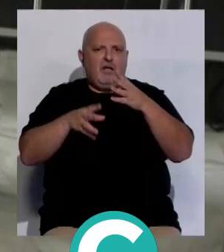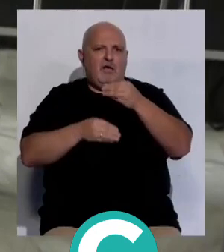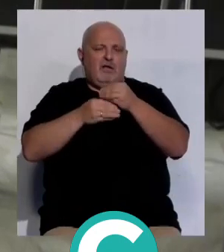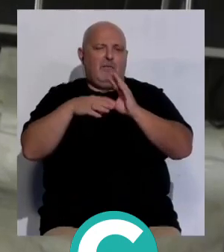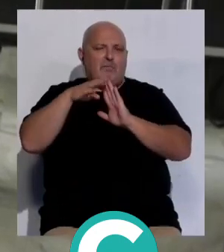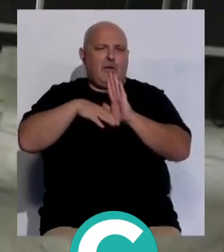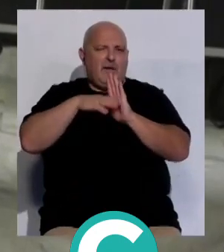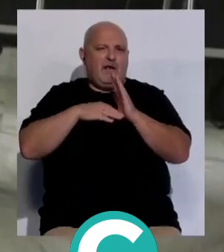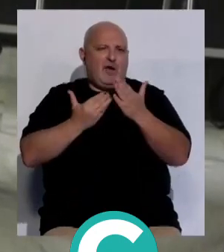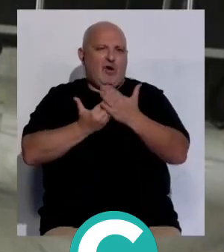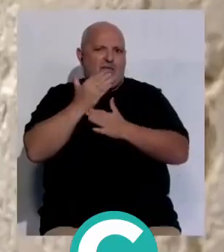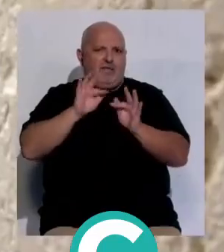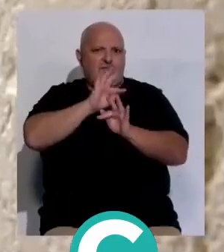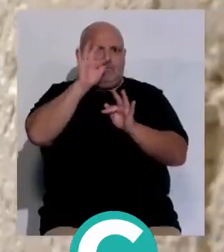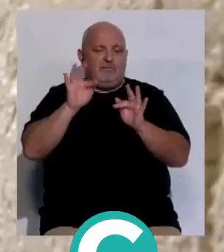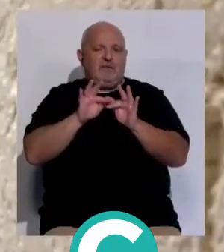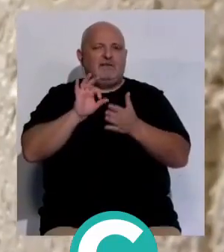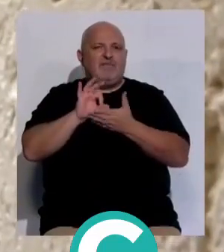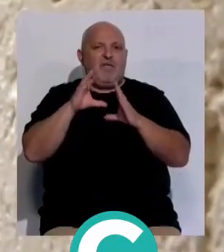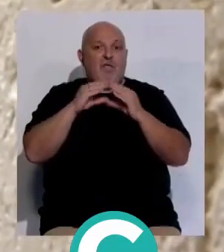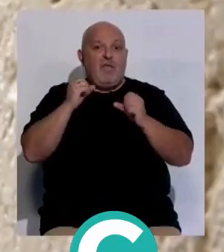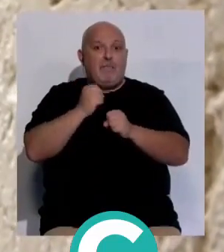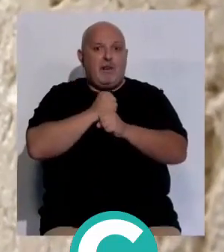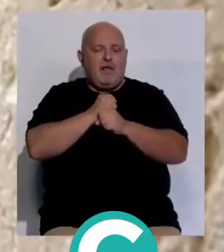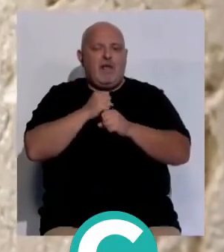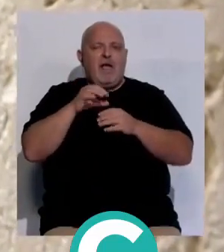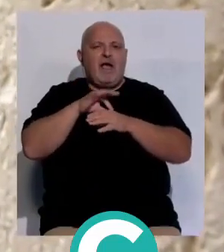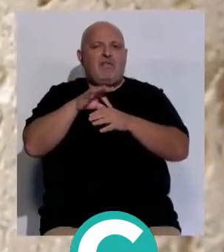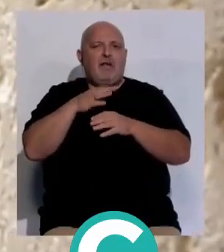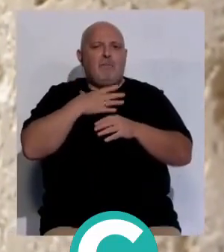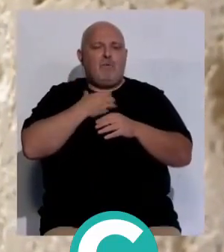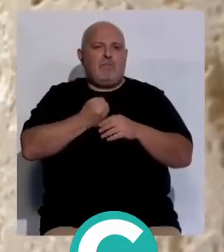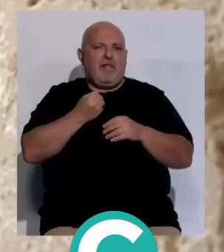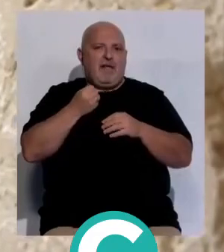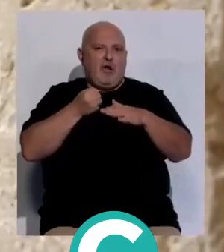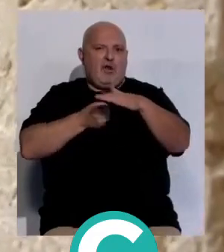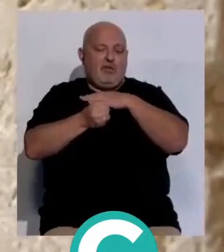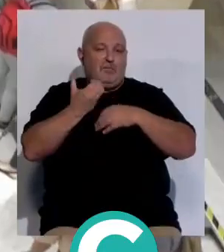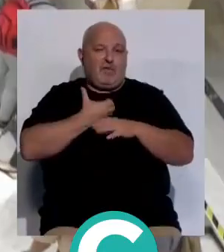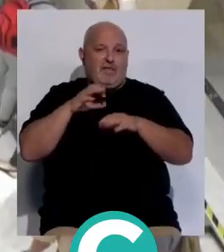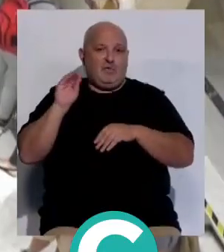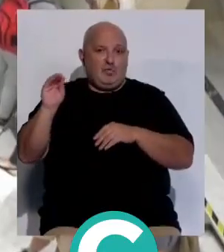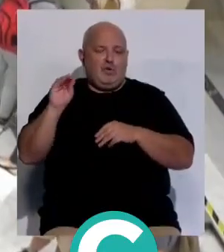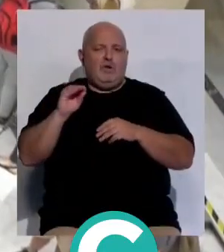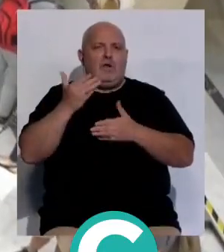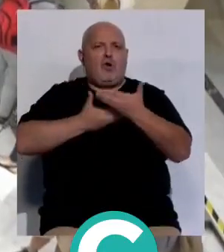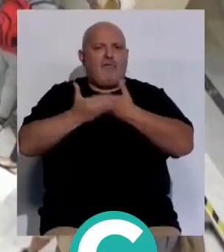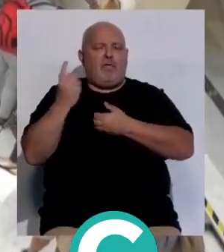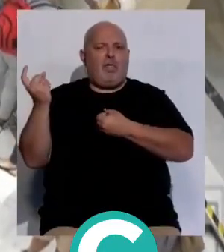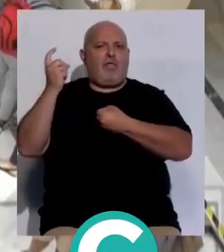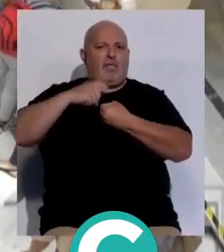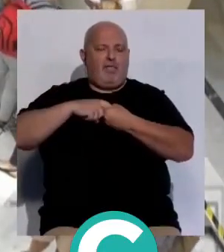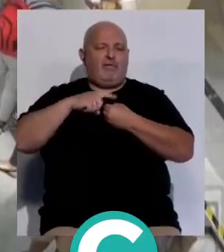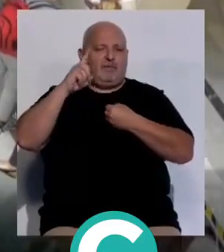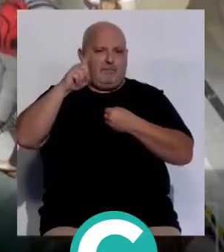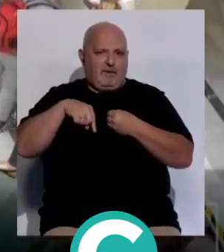la programación de esta jornada. El Servicio Andaluz de Empleo y la Agencia Municipal de Colocación del Ayuntamiento de Cádiz han colaborado con